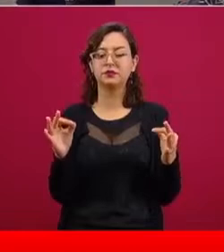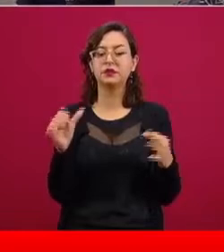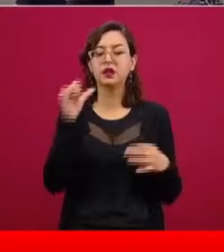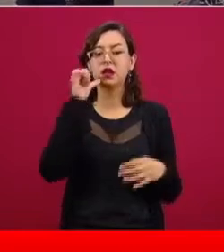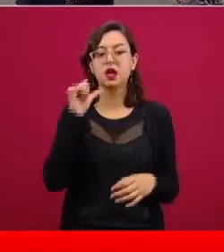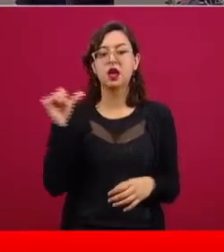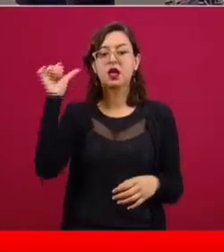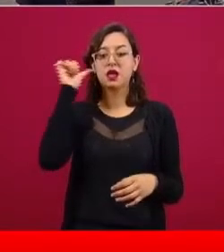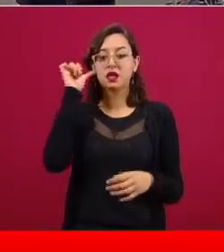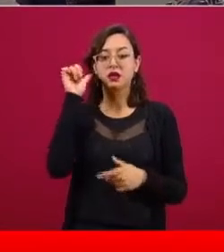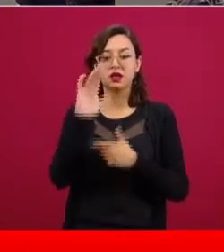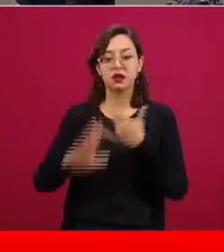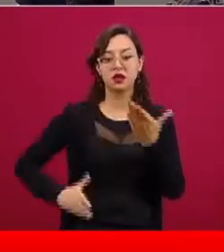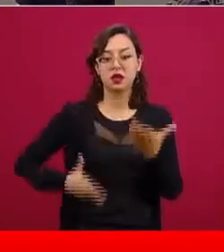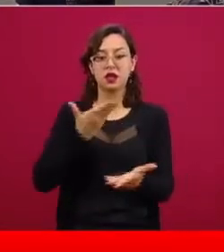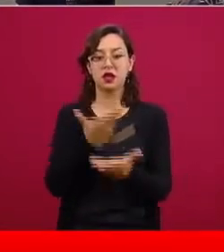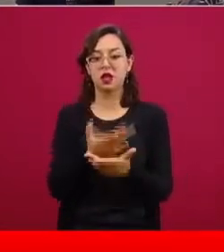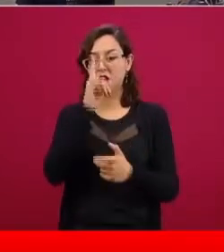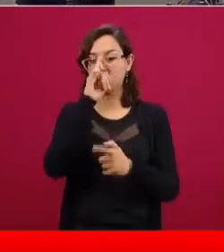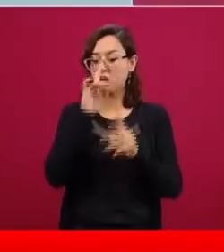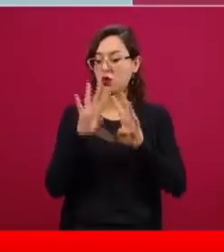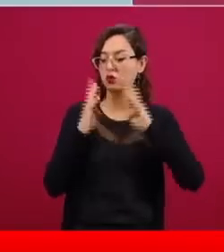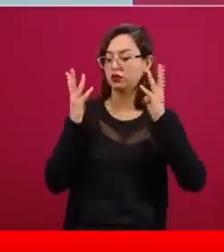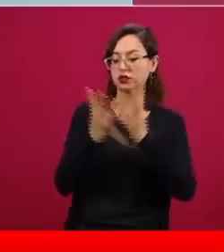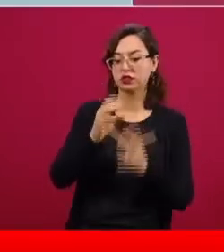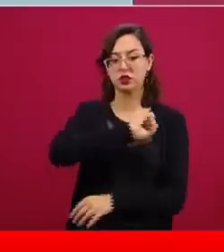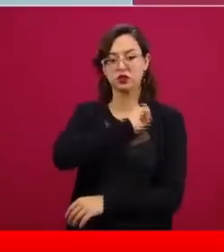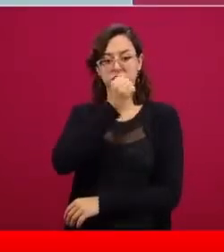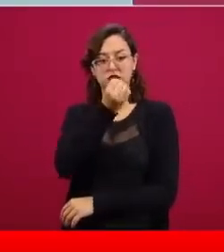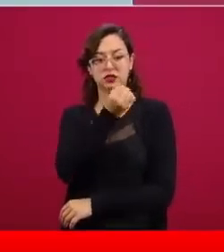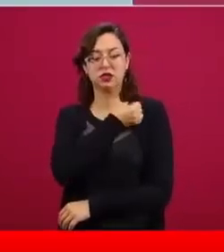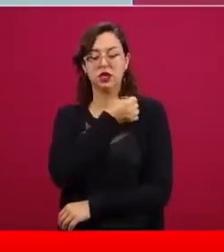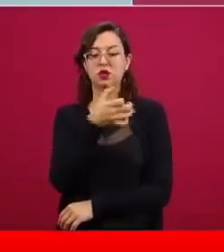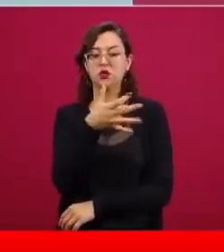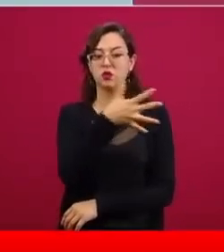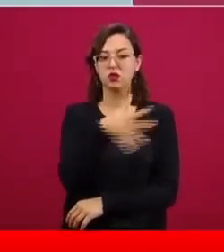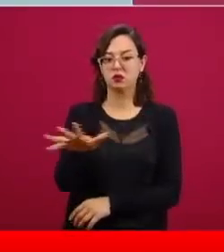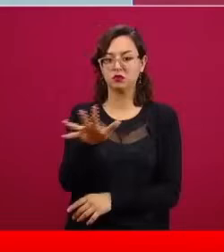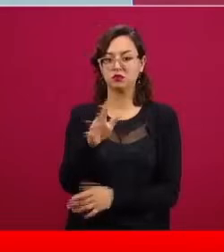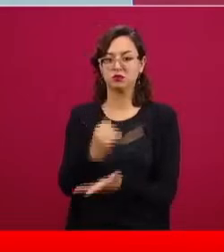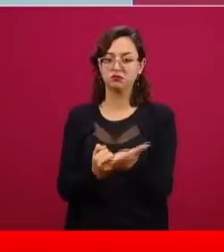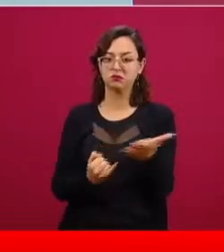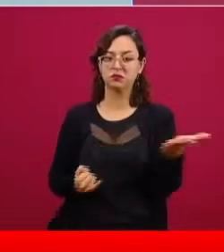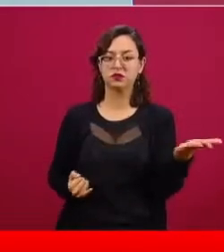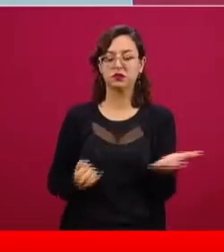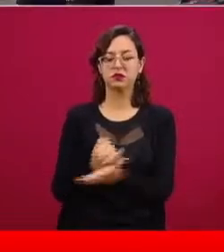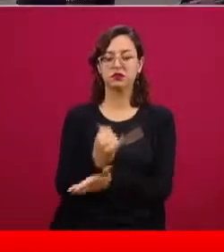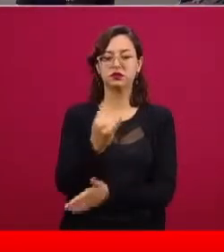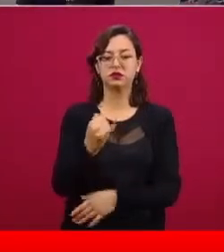se le planteó al Consejo de Salubridad General y la resolución que este consejo ha tomado.